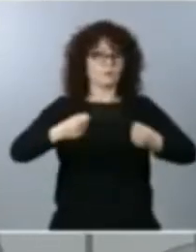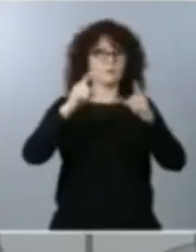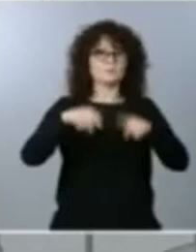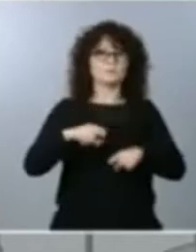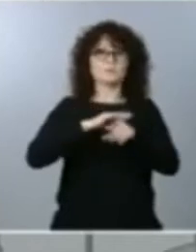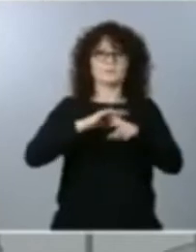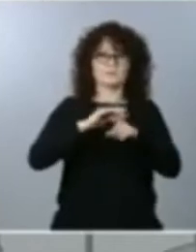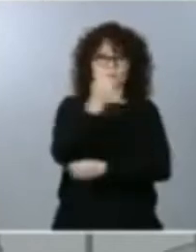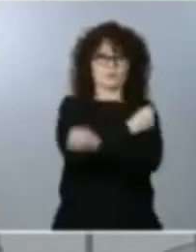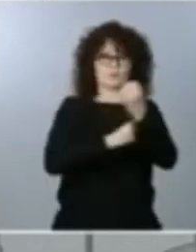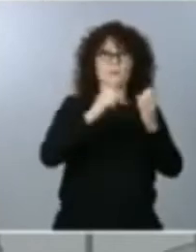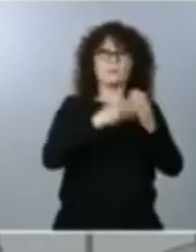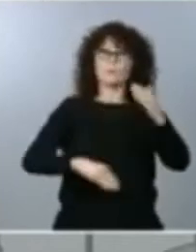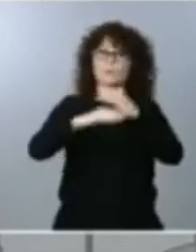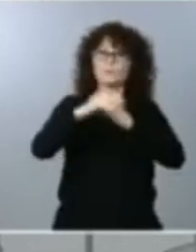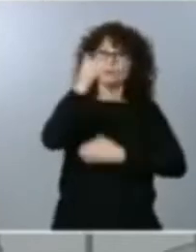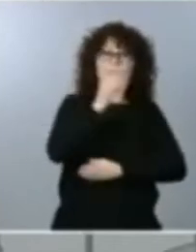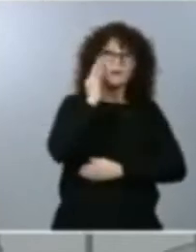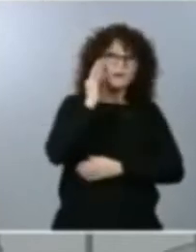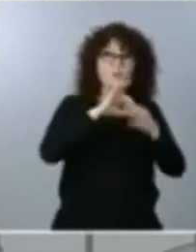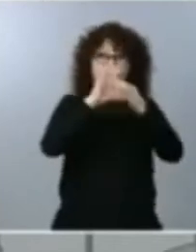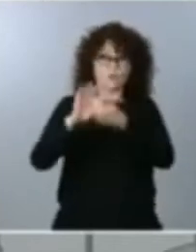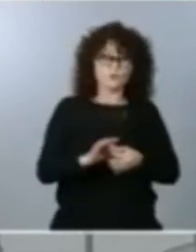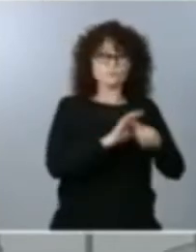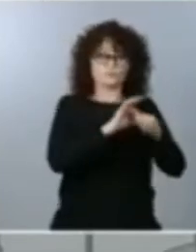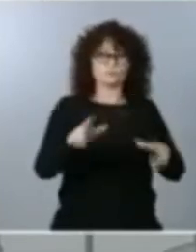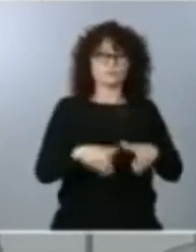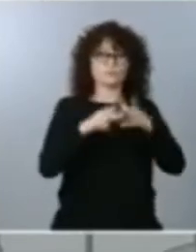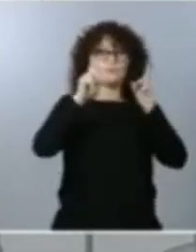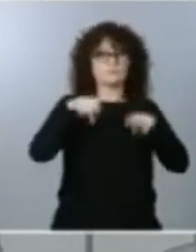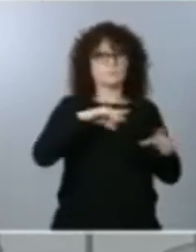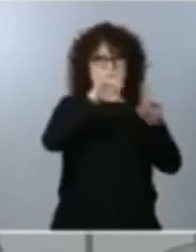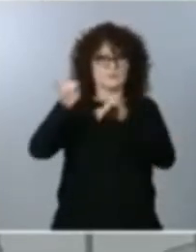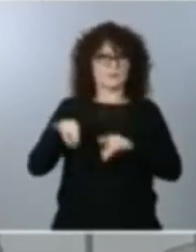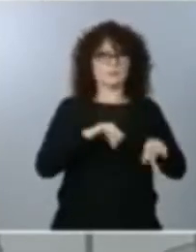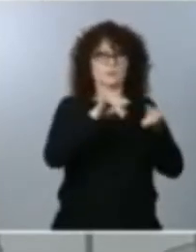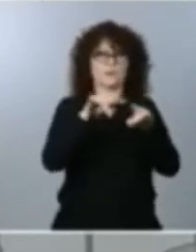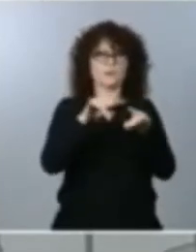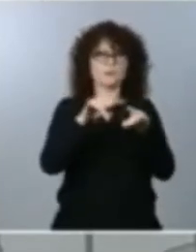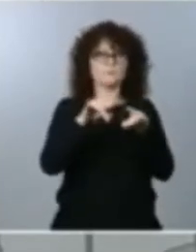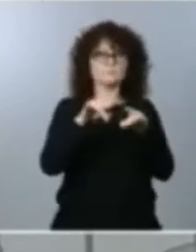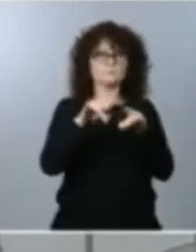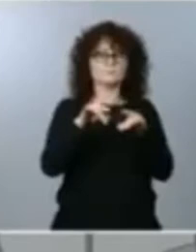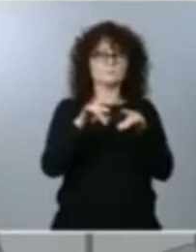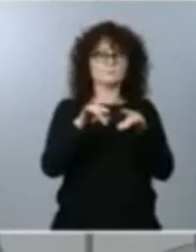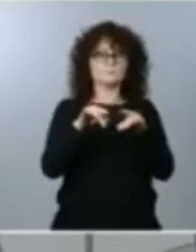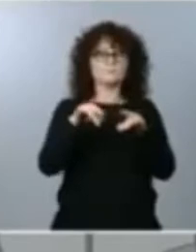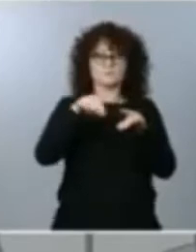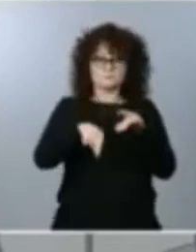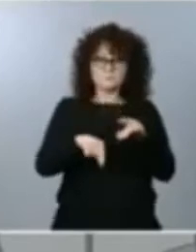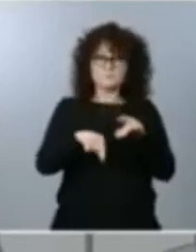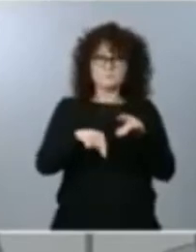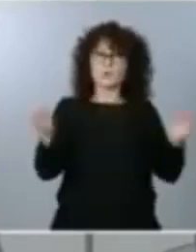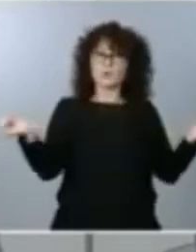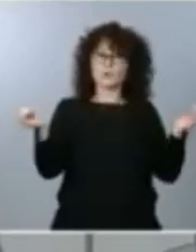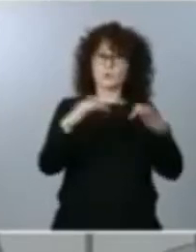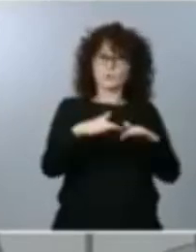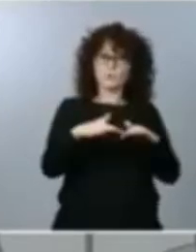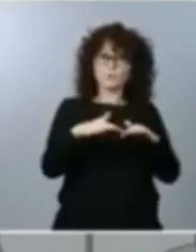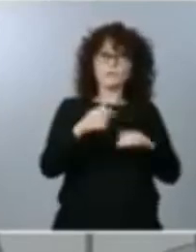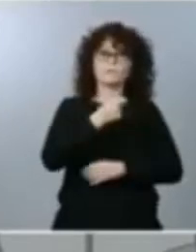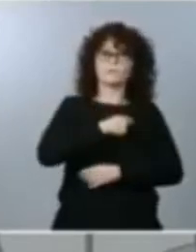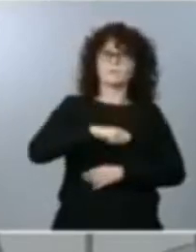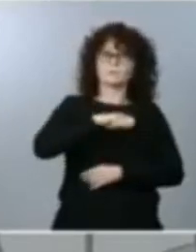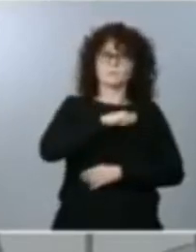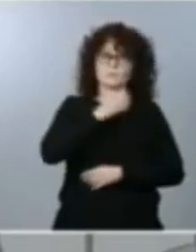igualdad de género y la cohesión social y territorial. En el transcurso de esta cumbre, España ha confirmado su vocación global